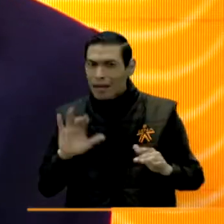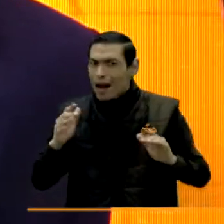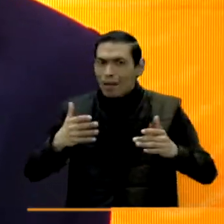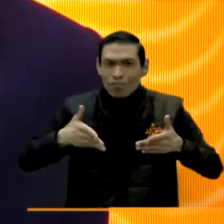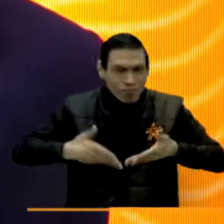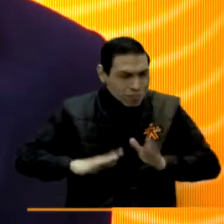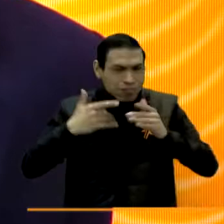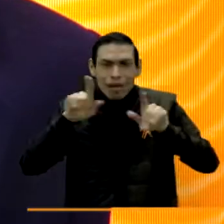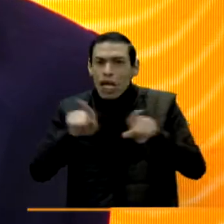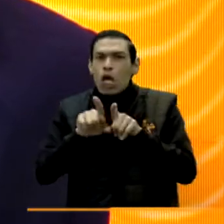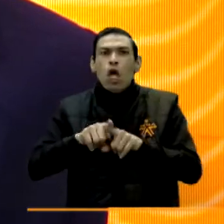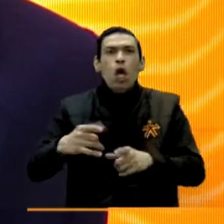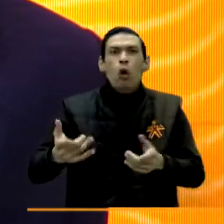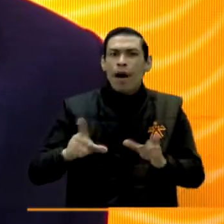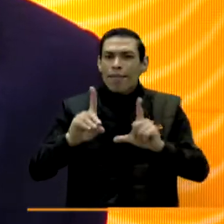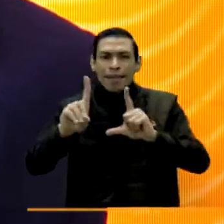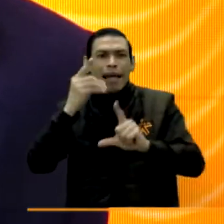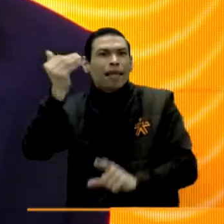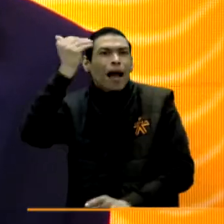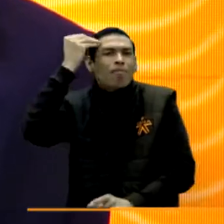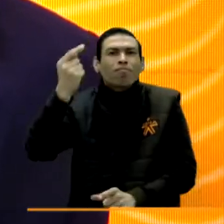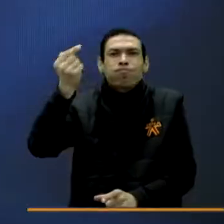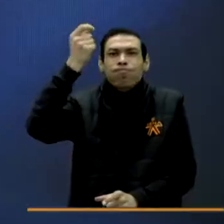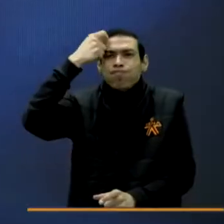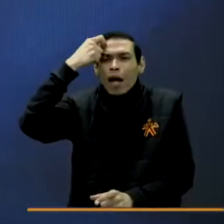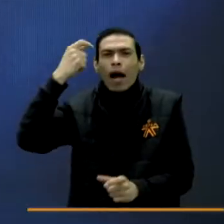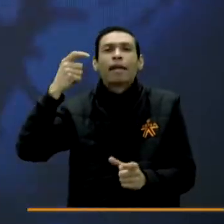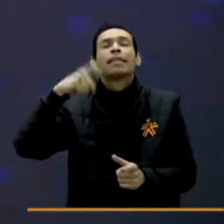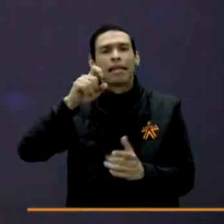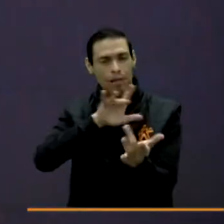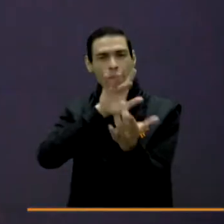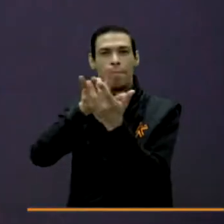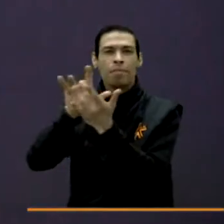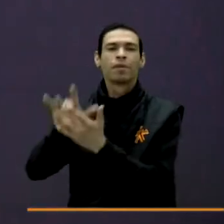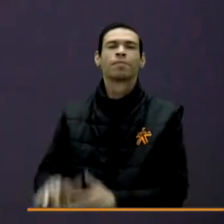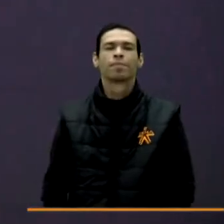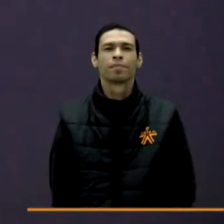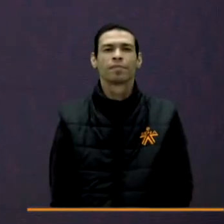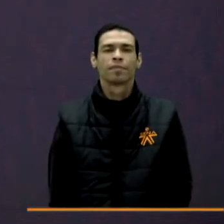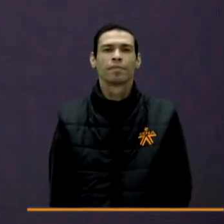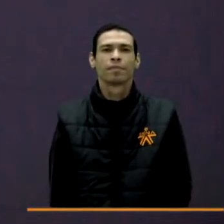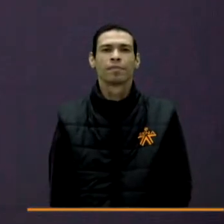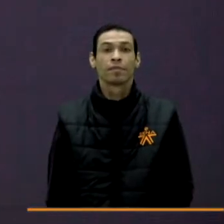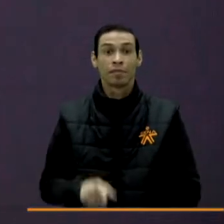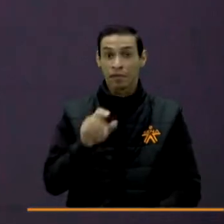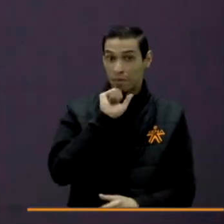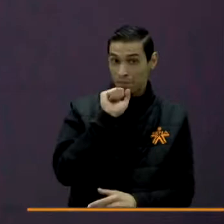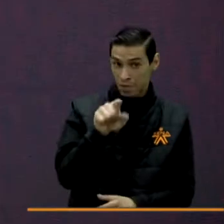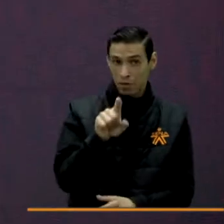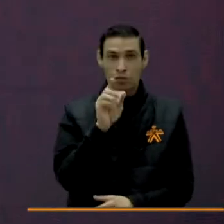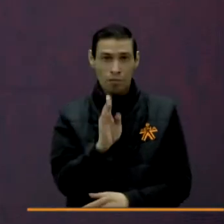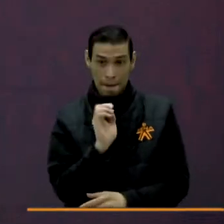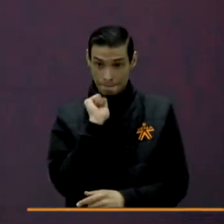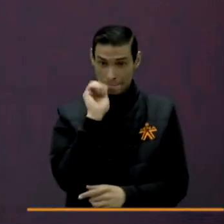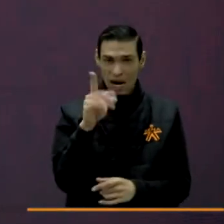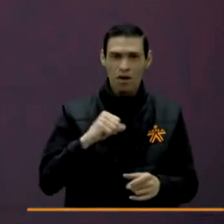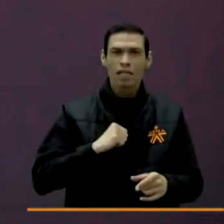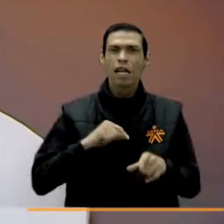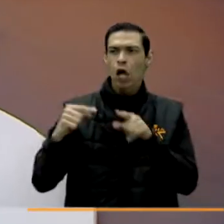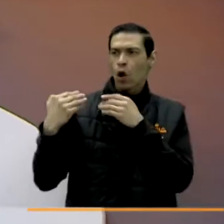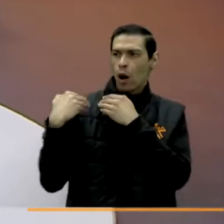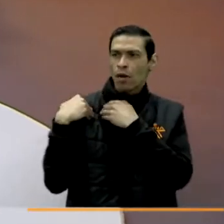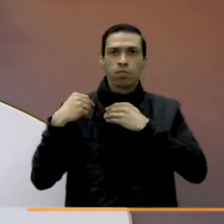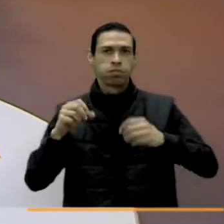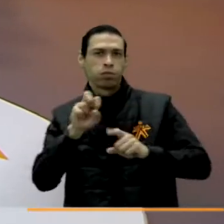digital, que es nativa digital y que necesita ese tipo de relacionamiento. Miguel Ángel, ¿qué tipo de acciones de responsabilidad social tiene el